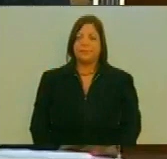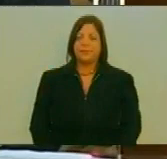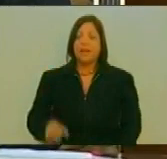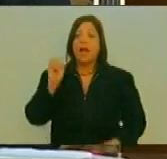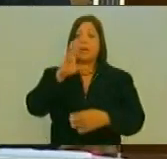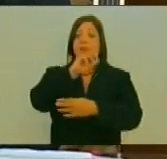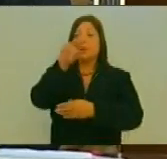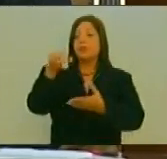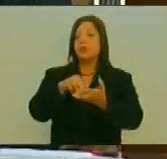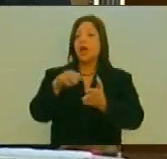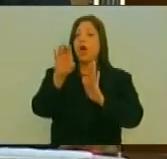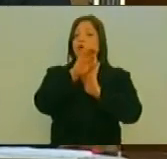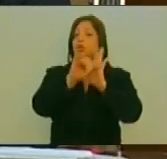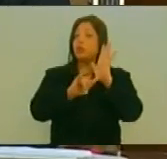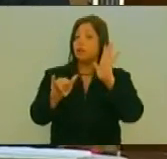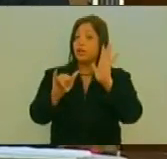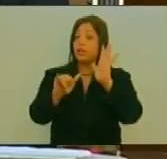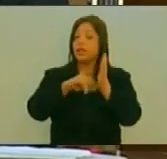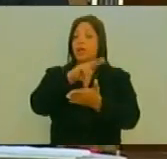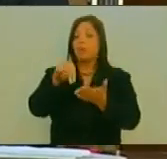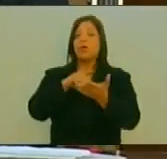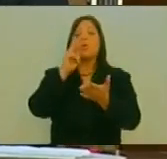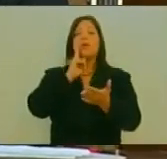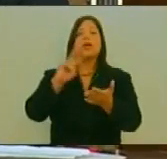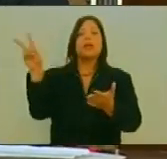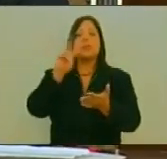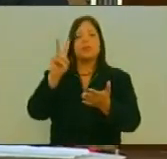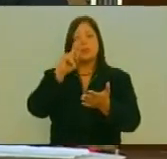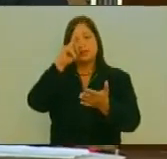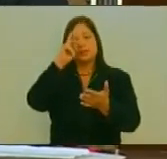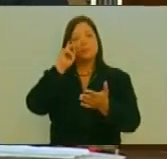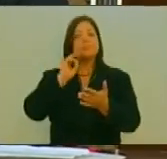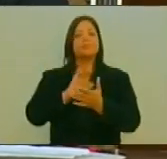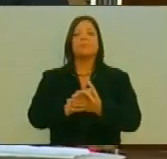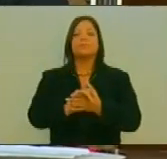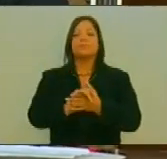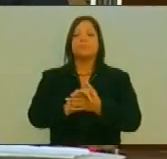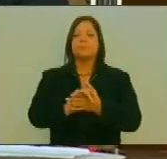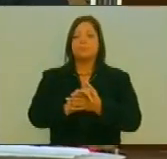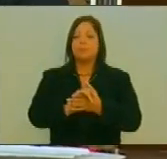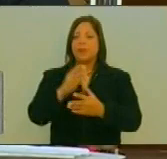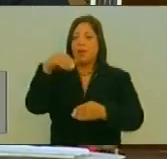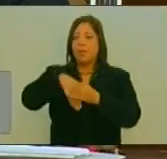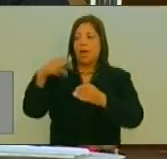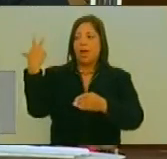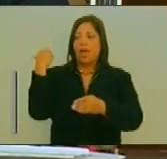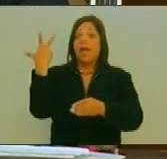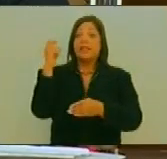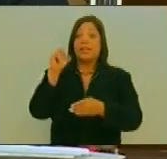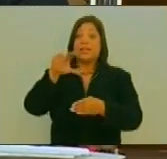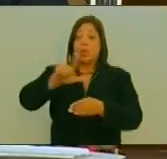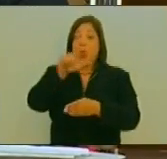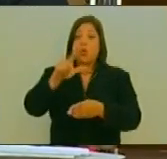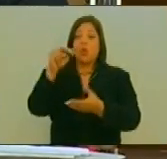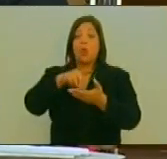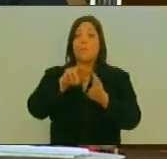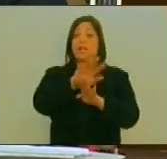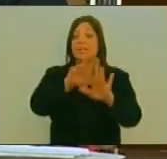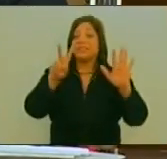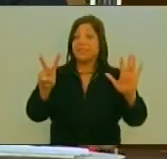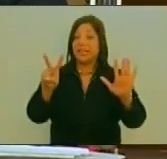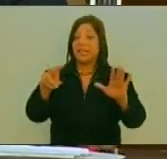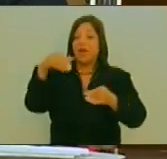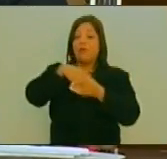Asamblea Nacional Constituyente De la República Bolivariana De Venezuela Electa El día 30 de julio De 2017